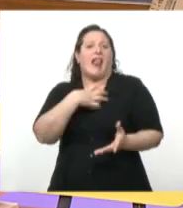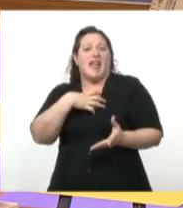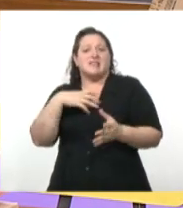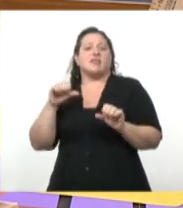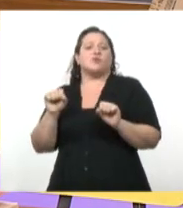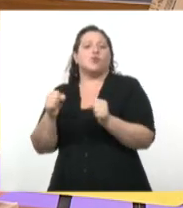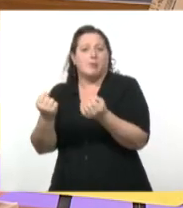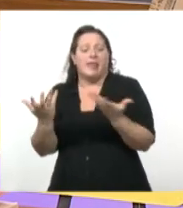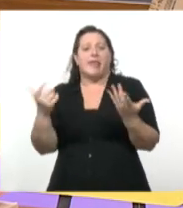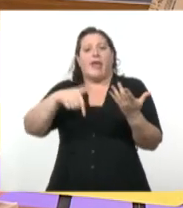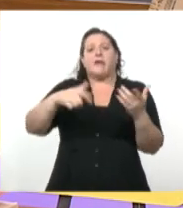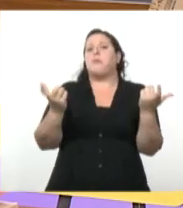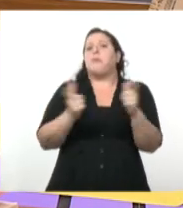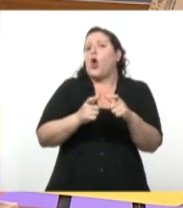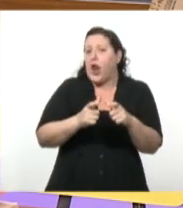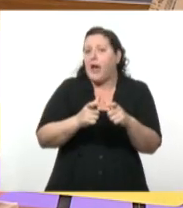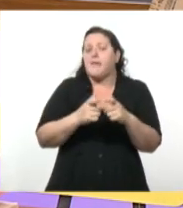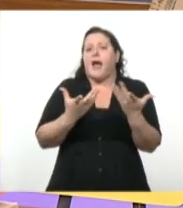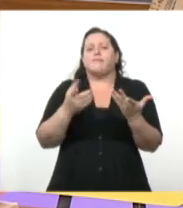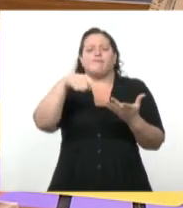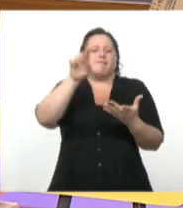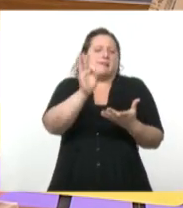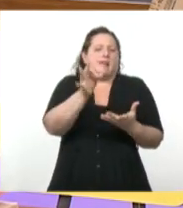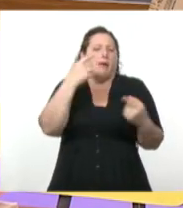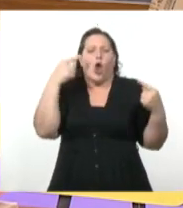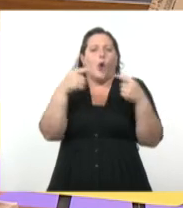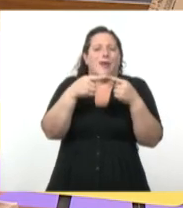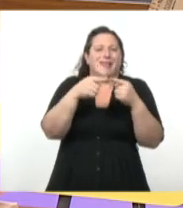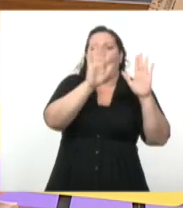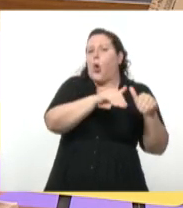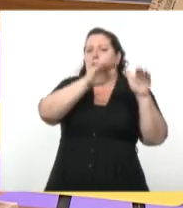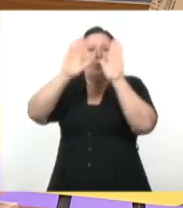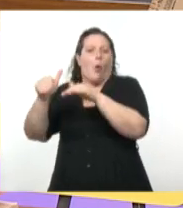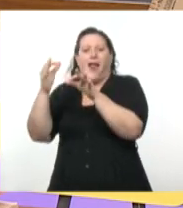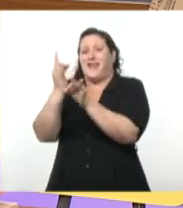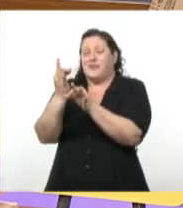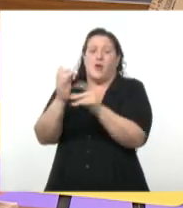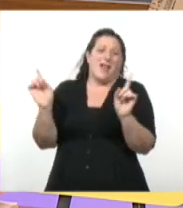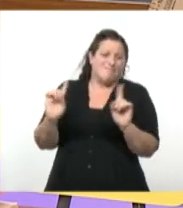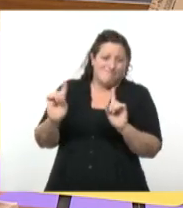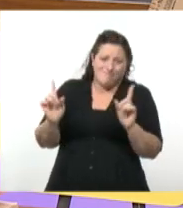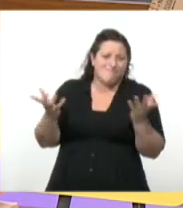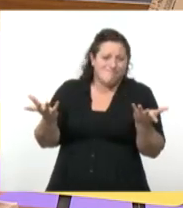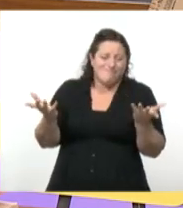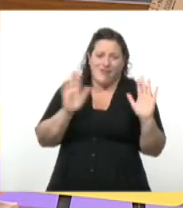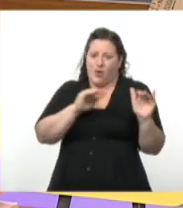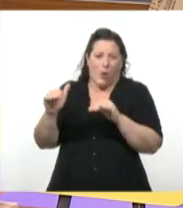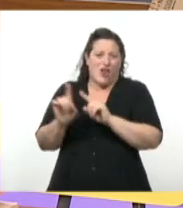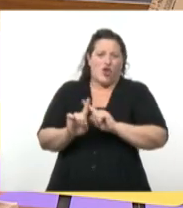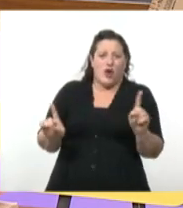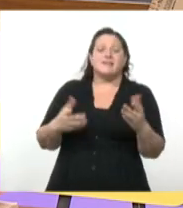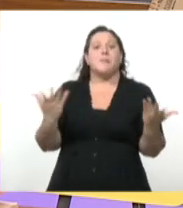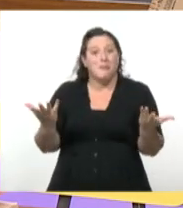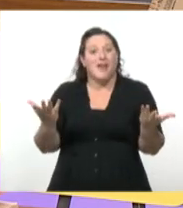programa, saben que no busca reemplazar al aula ni a la escuela, pero sí lo que busca es como que permanezca el